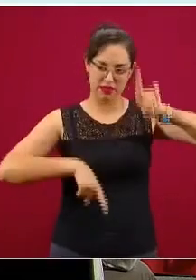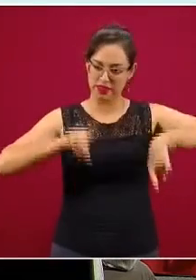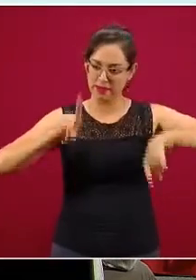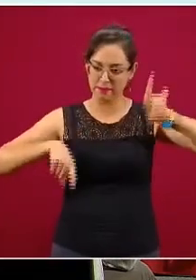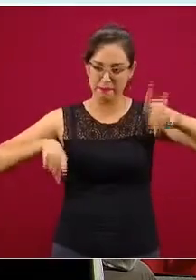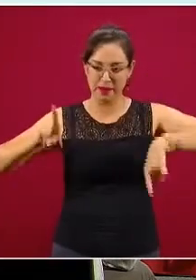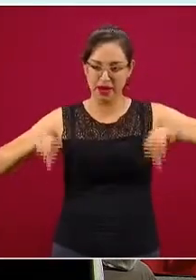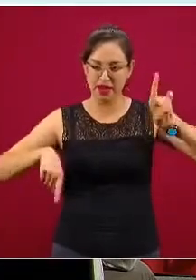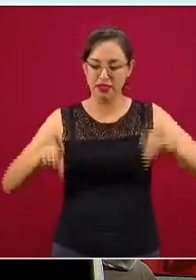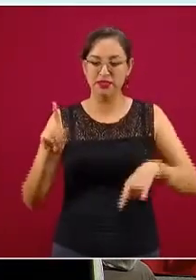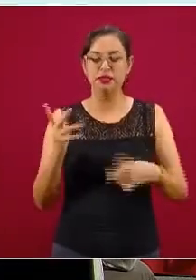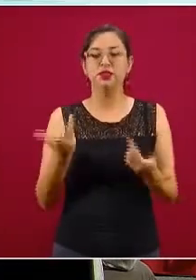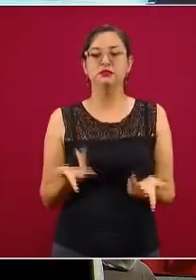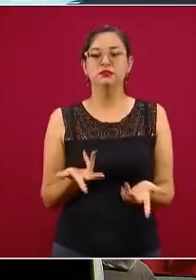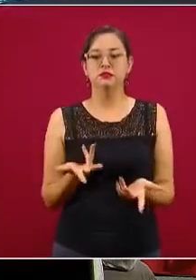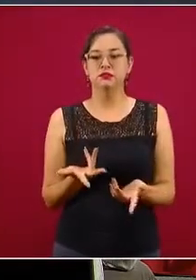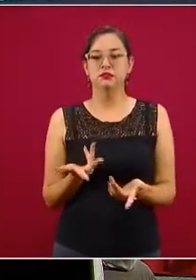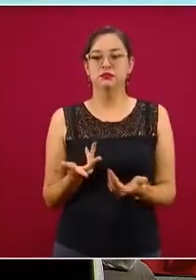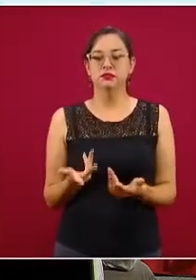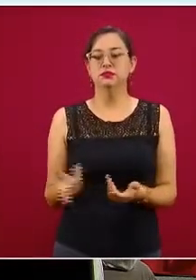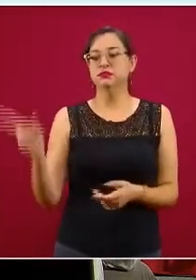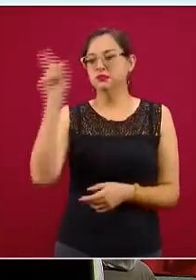Y es un modelo centrado en la familia.